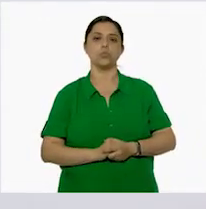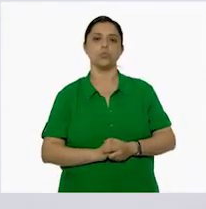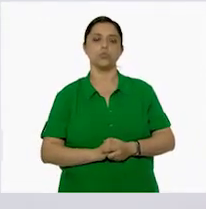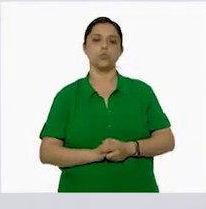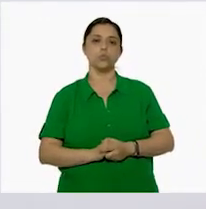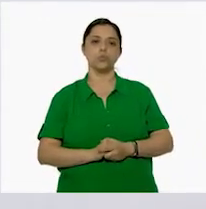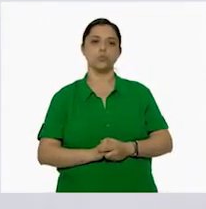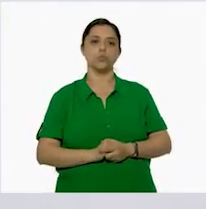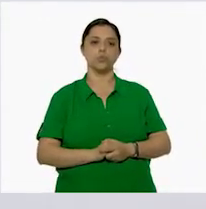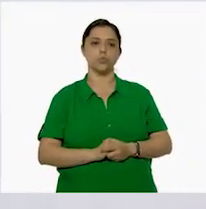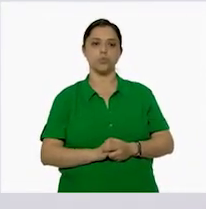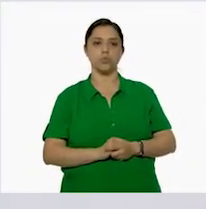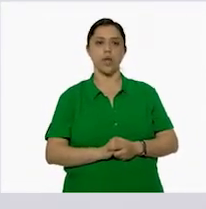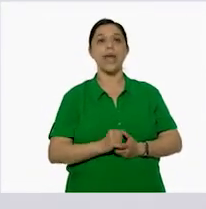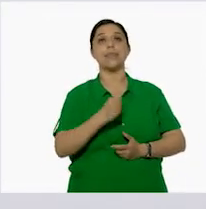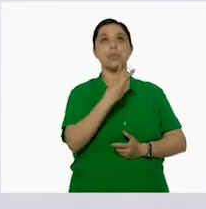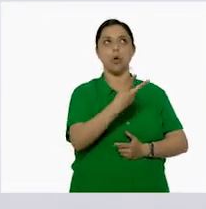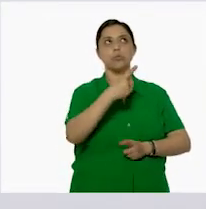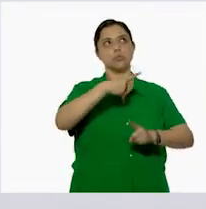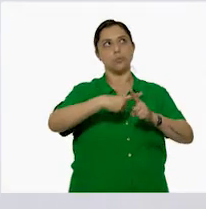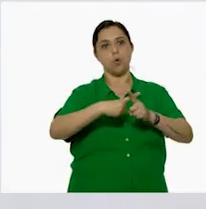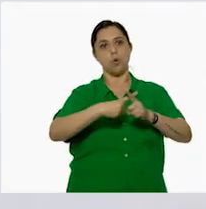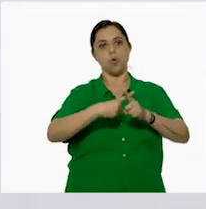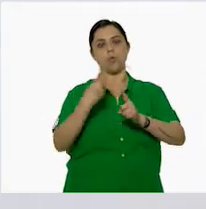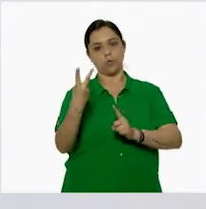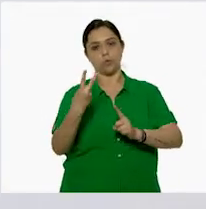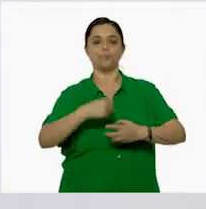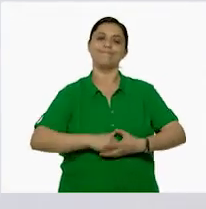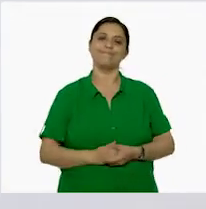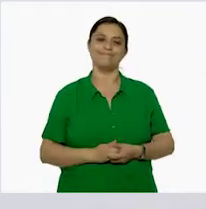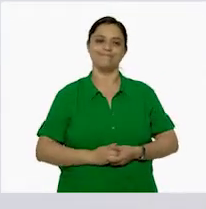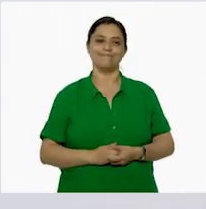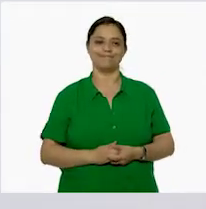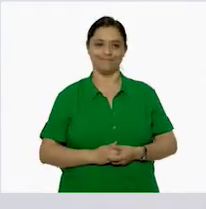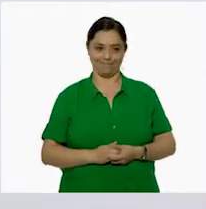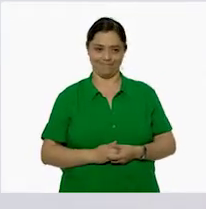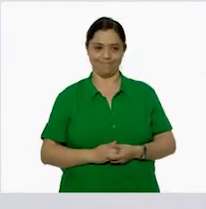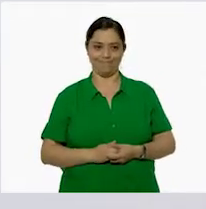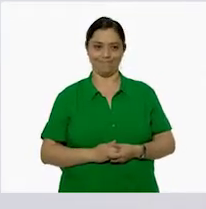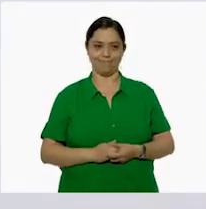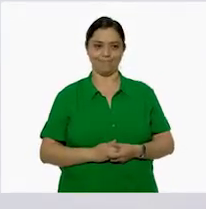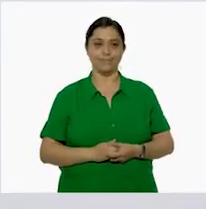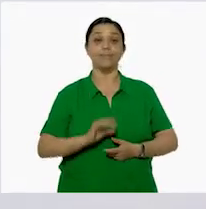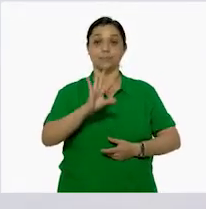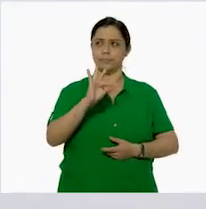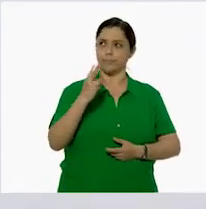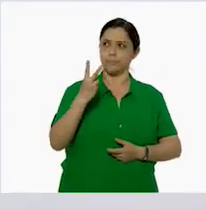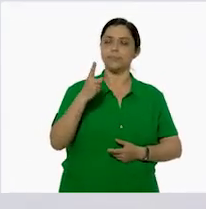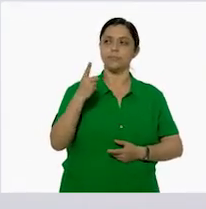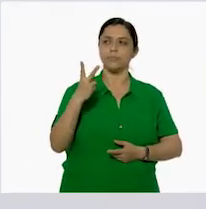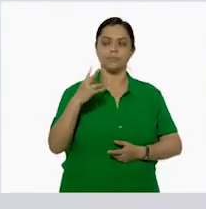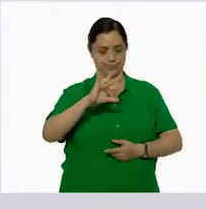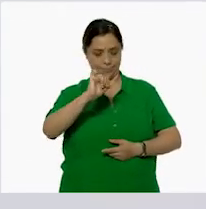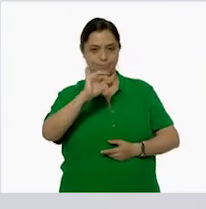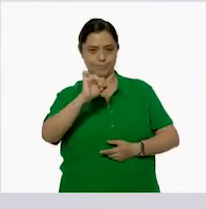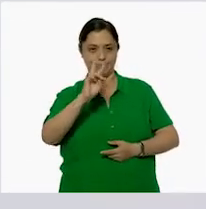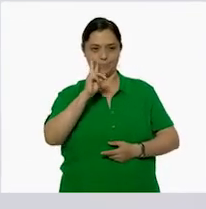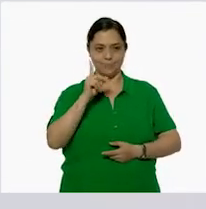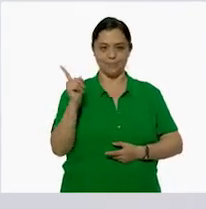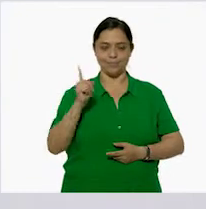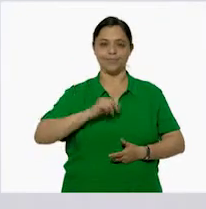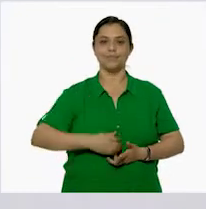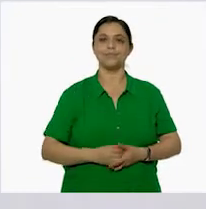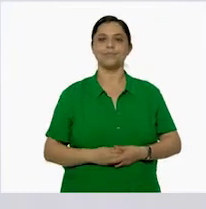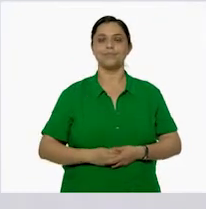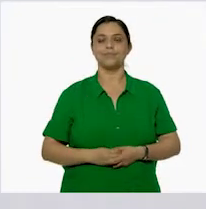Muy bien. Y 2 por 2. ¡Órale! 40 por 2. Sí. Y 2 por 2. 2 por 2.